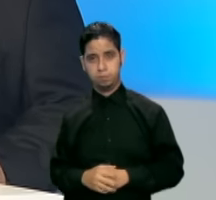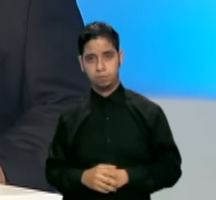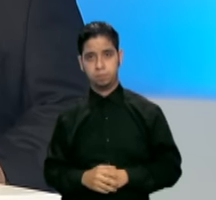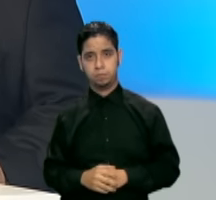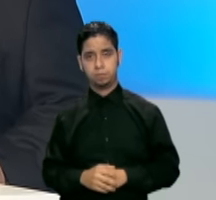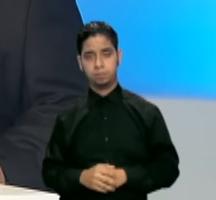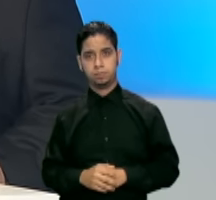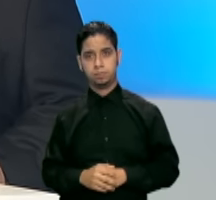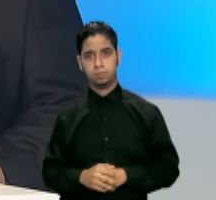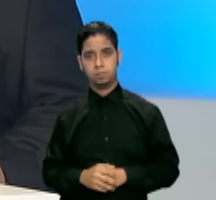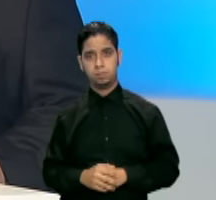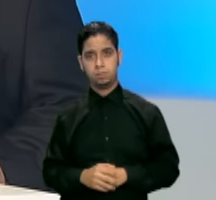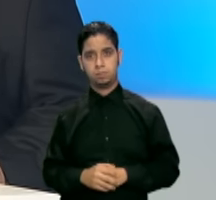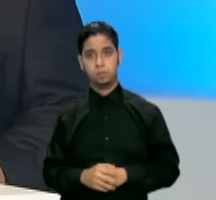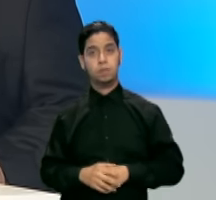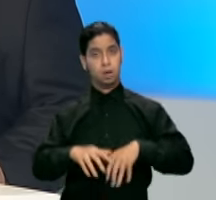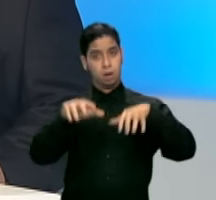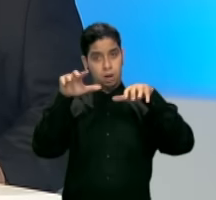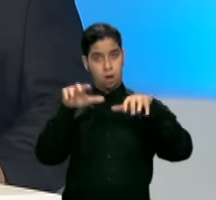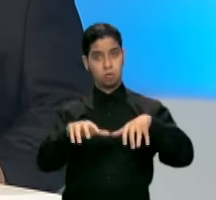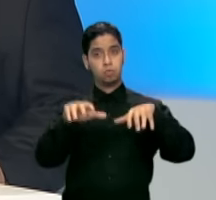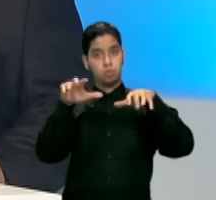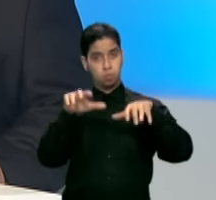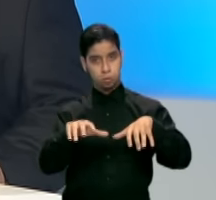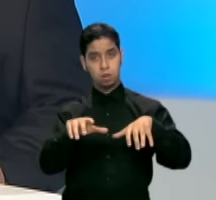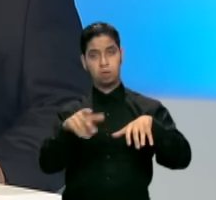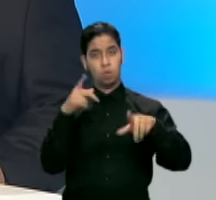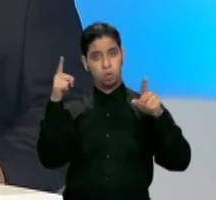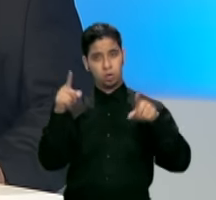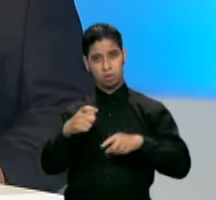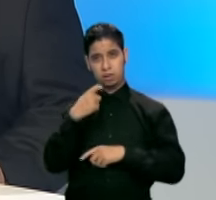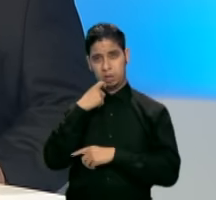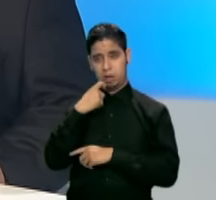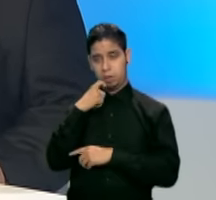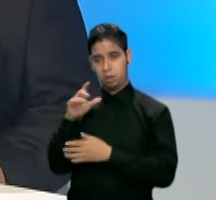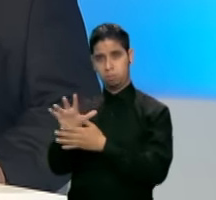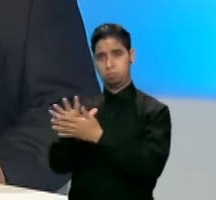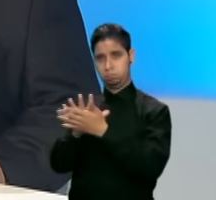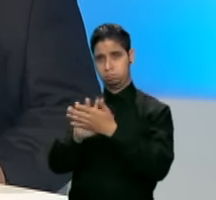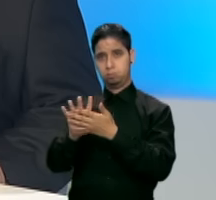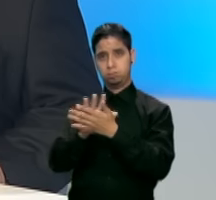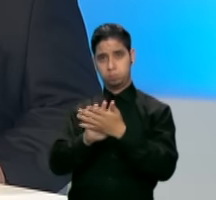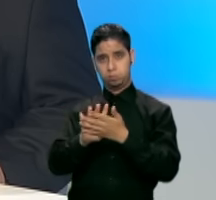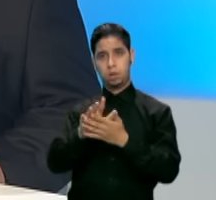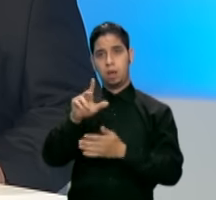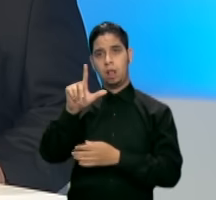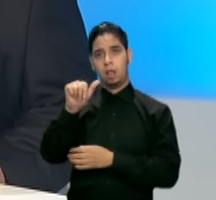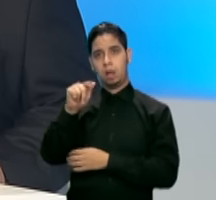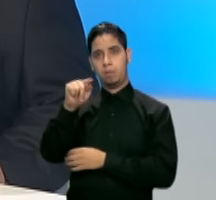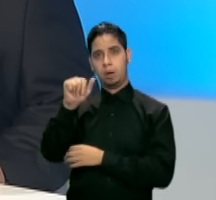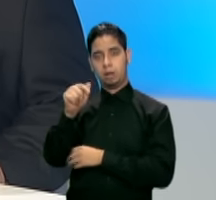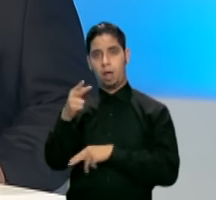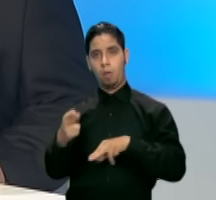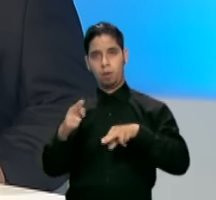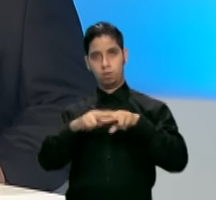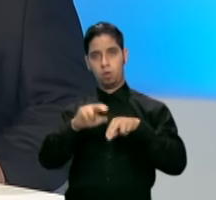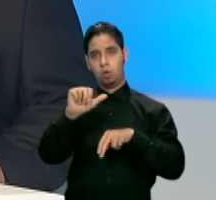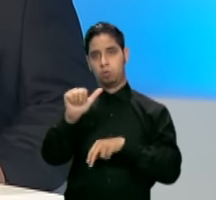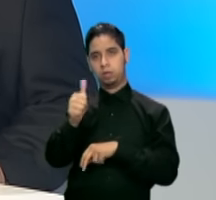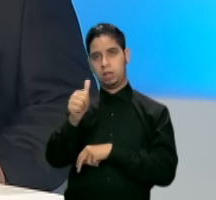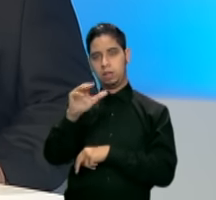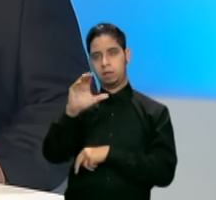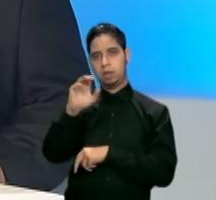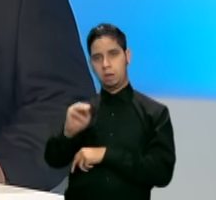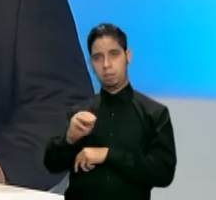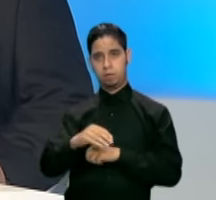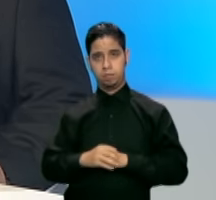recibidas por la humedad residual de una onda tropical que pasó sobre la isla provocaron que el embalse La Plata aumentara a unos 10 centímetros, mientras que